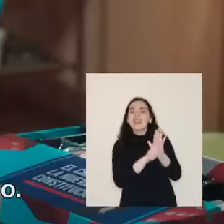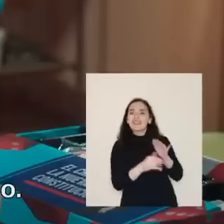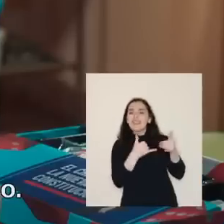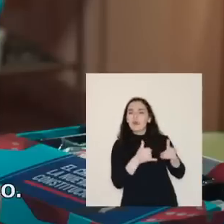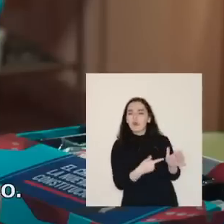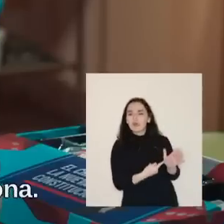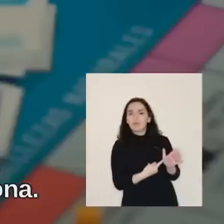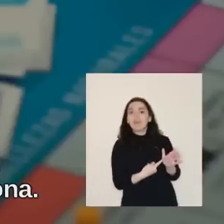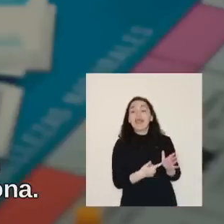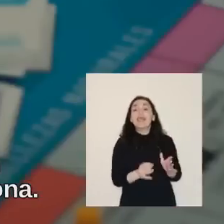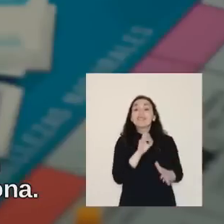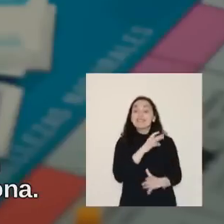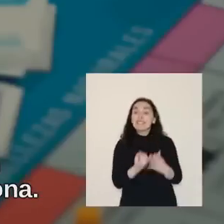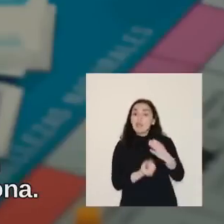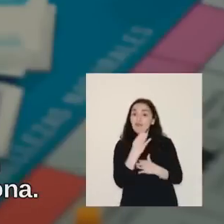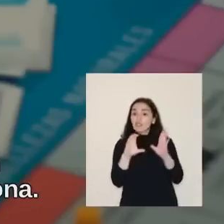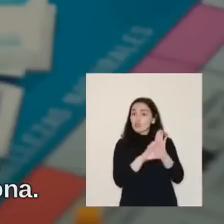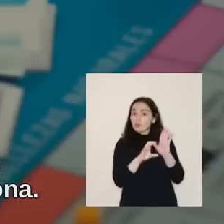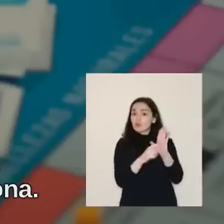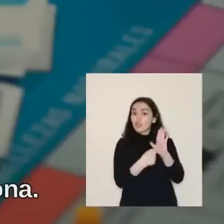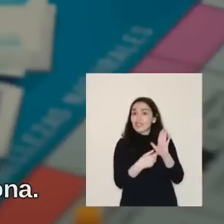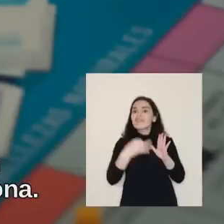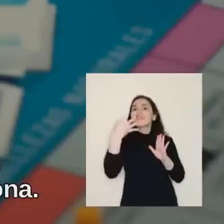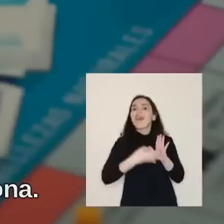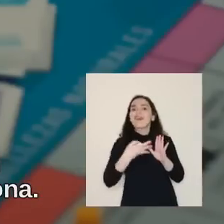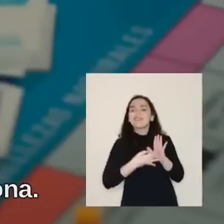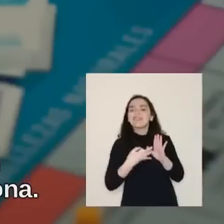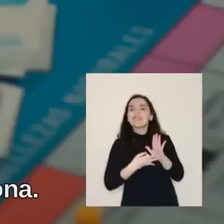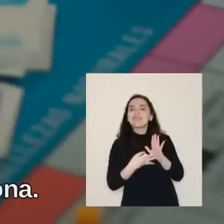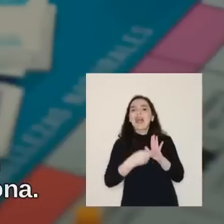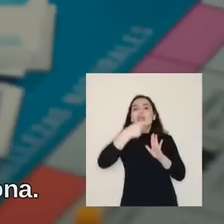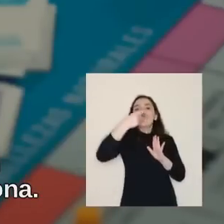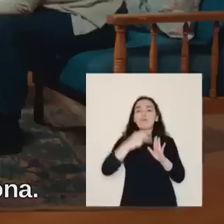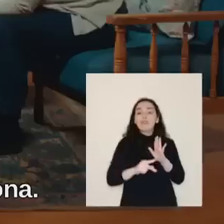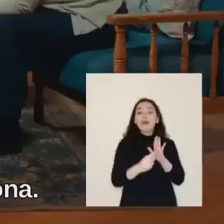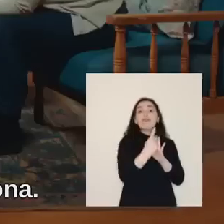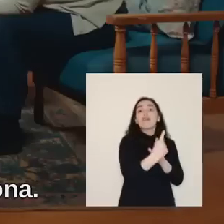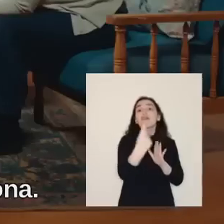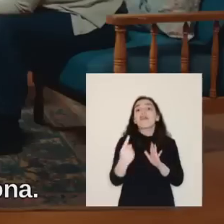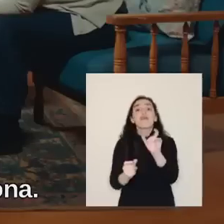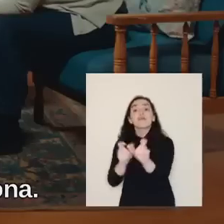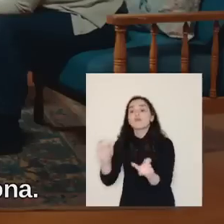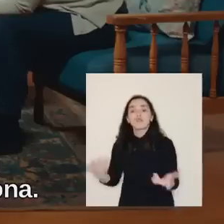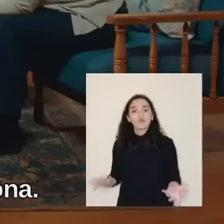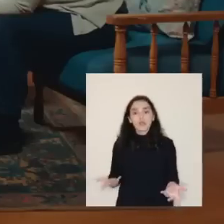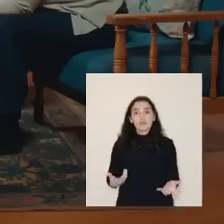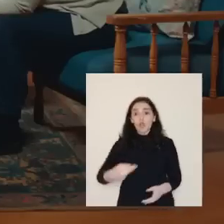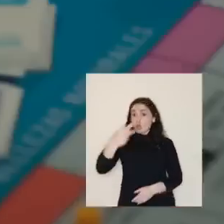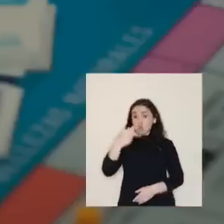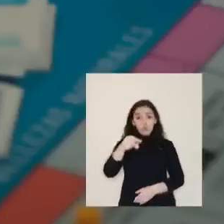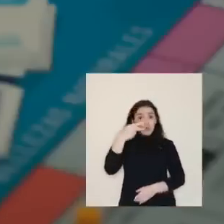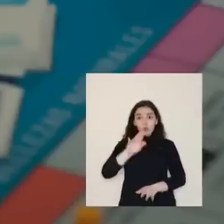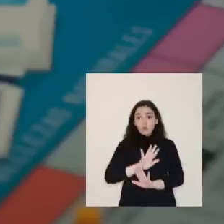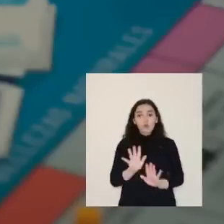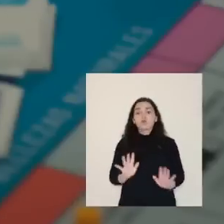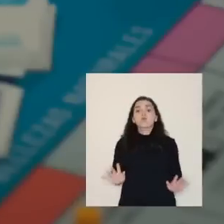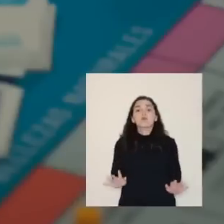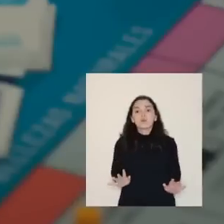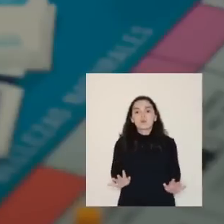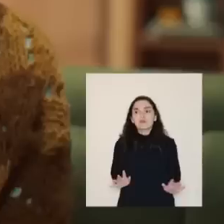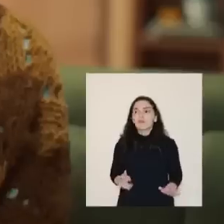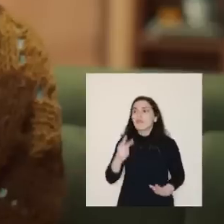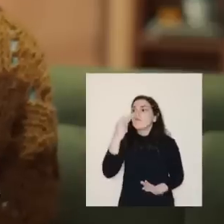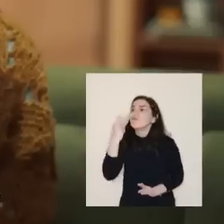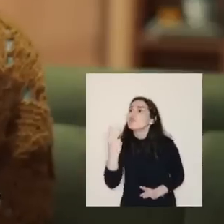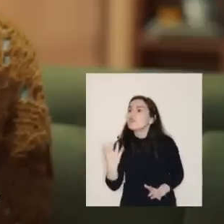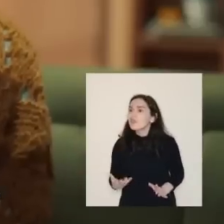las reglas del juego. En el Chile y en la nueva constitución se garantiza la propiedad de cada persona. Lo tuyo es tuyo.